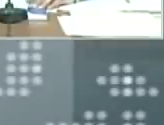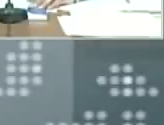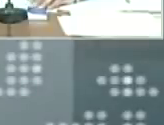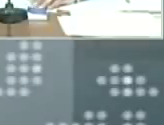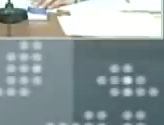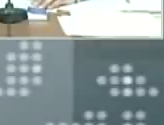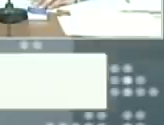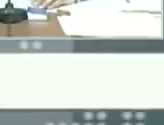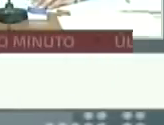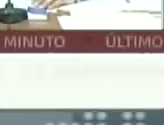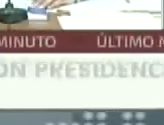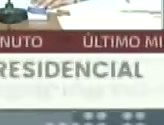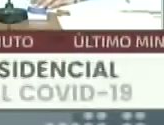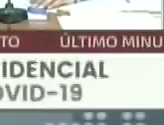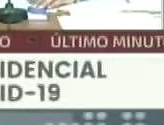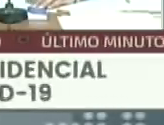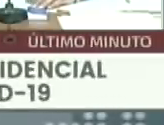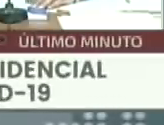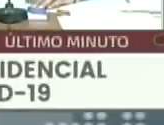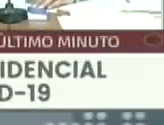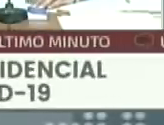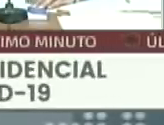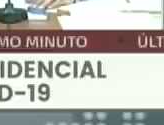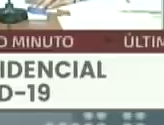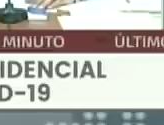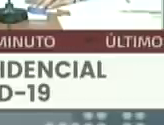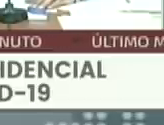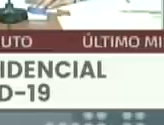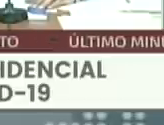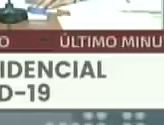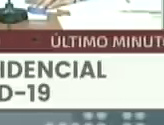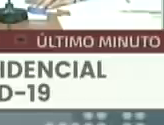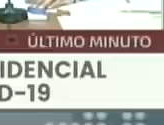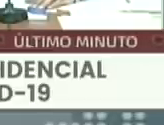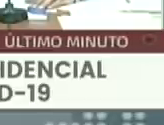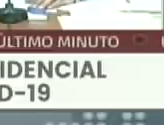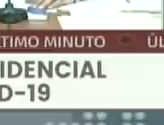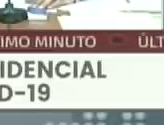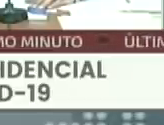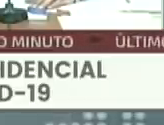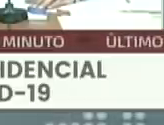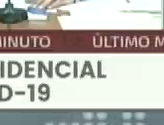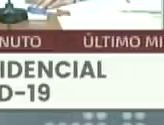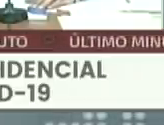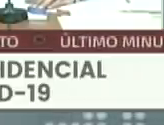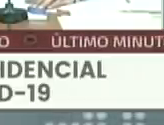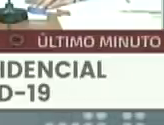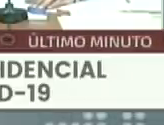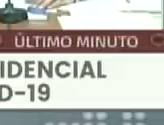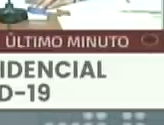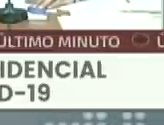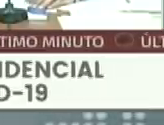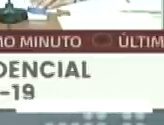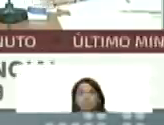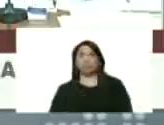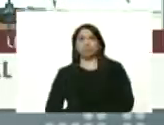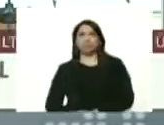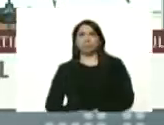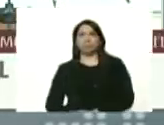un drama un drama un verdadero drama un drama conciencia conciencia Venezuela buena